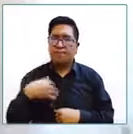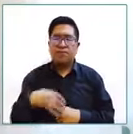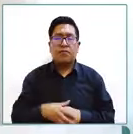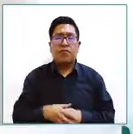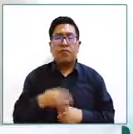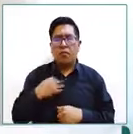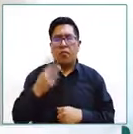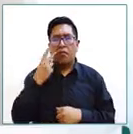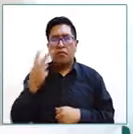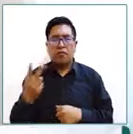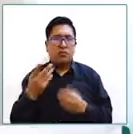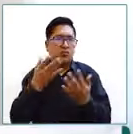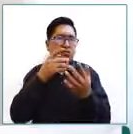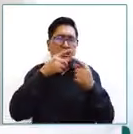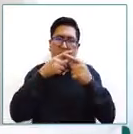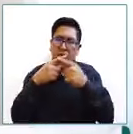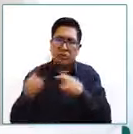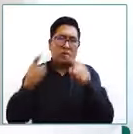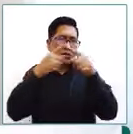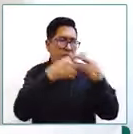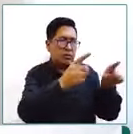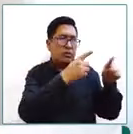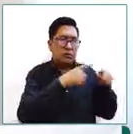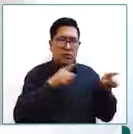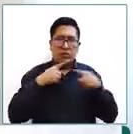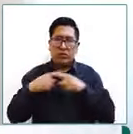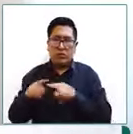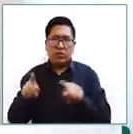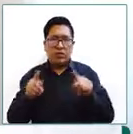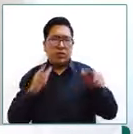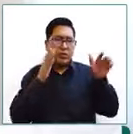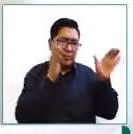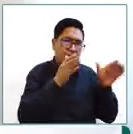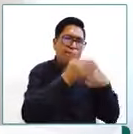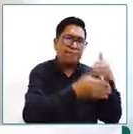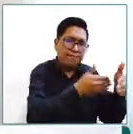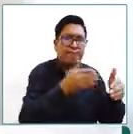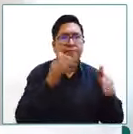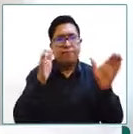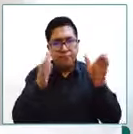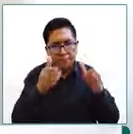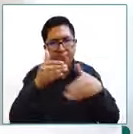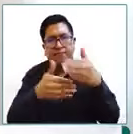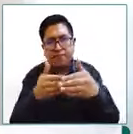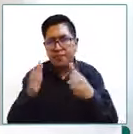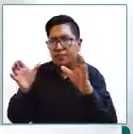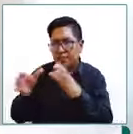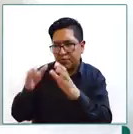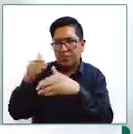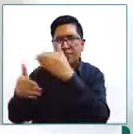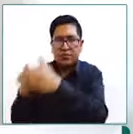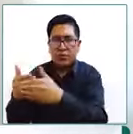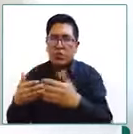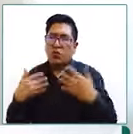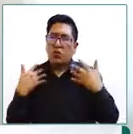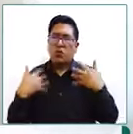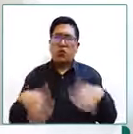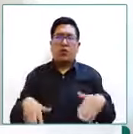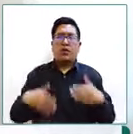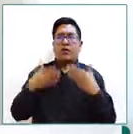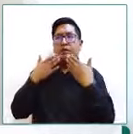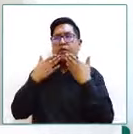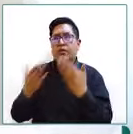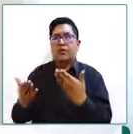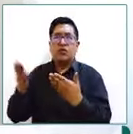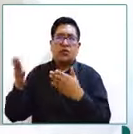los diferentes emprendimientos que tenemos, estamos andando juntos, muchas gracias Virginia, a ti, a toda la